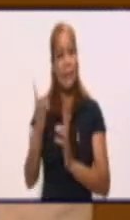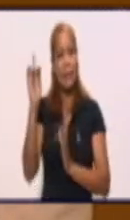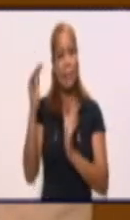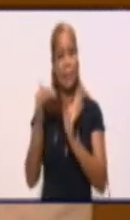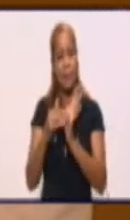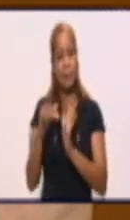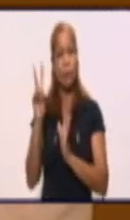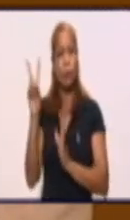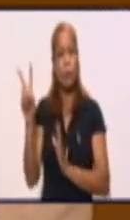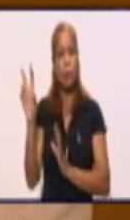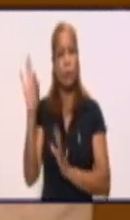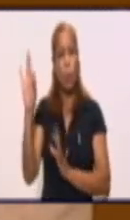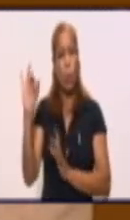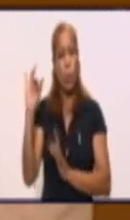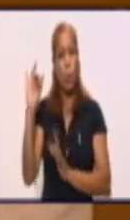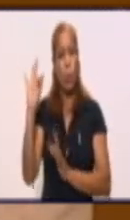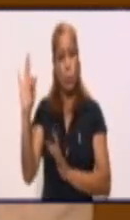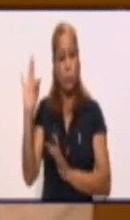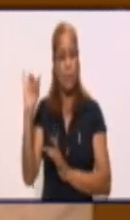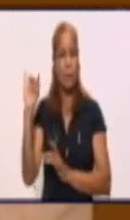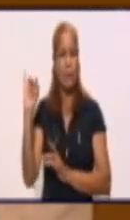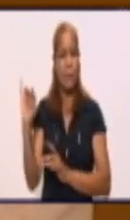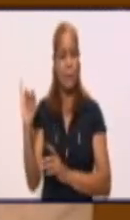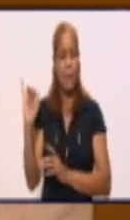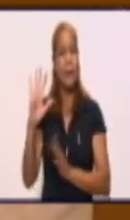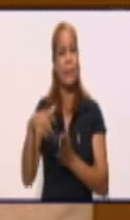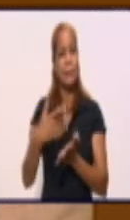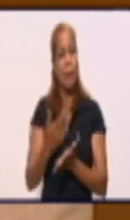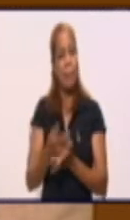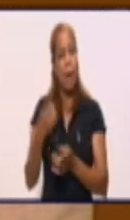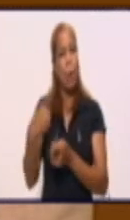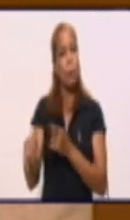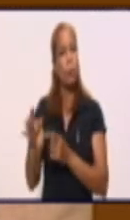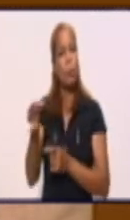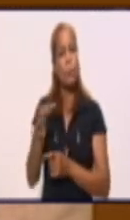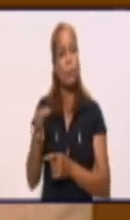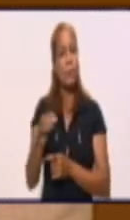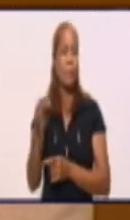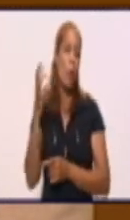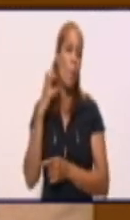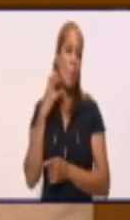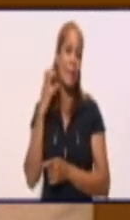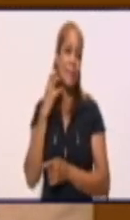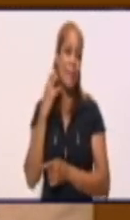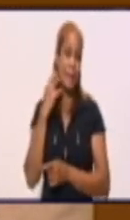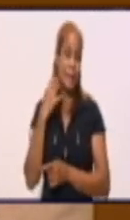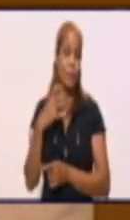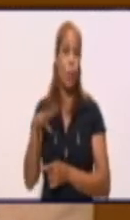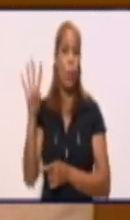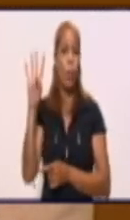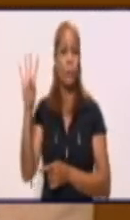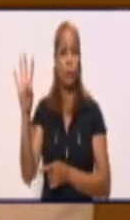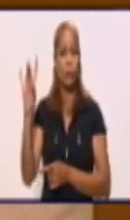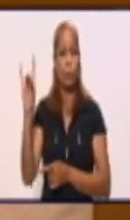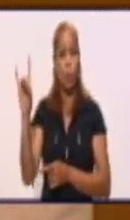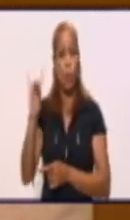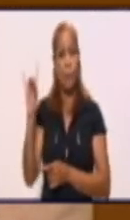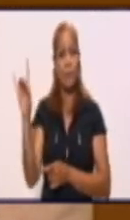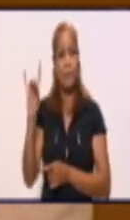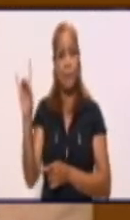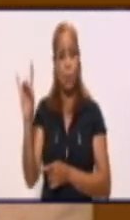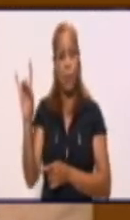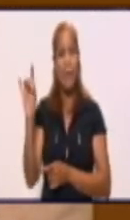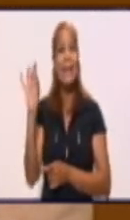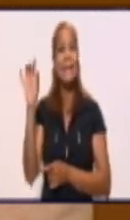.286. Seguido del municipio Manzanillo, que reporta 499 casos en